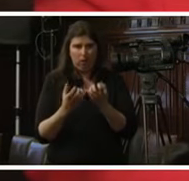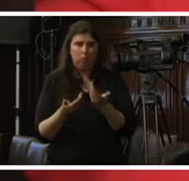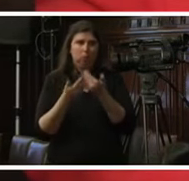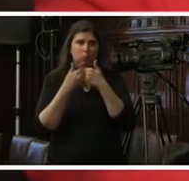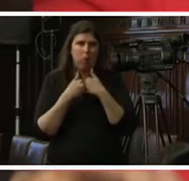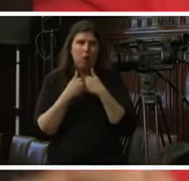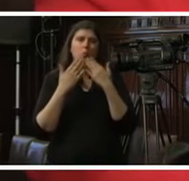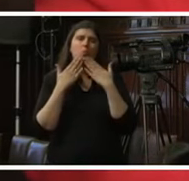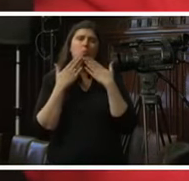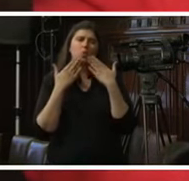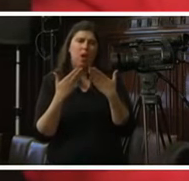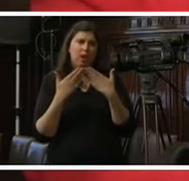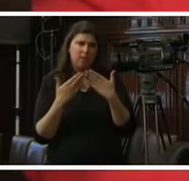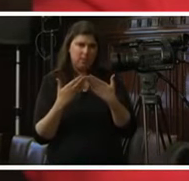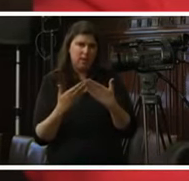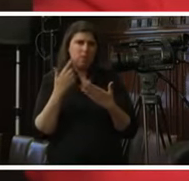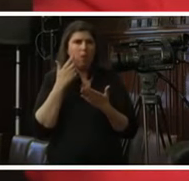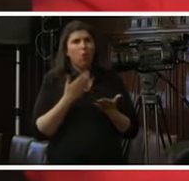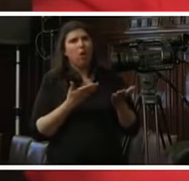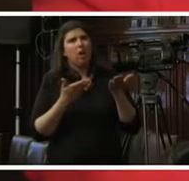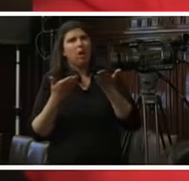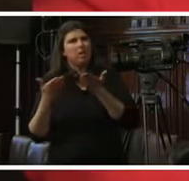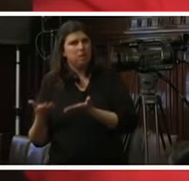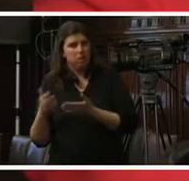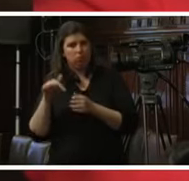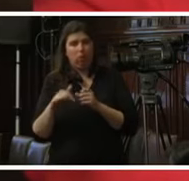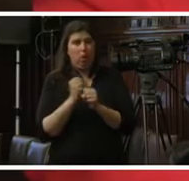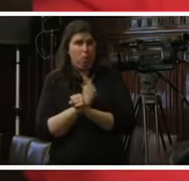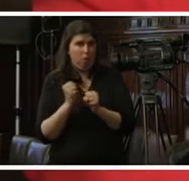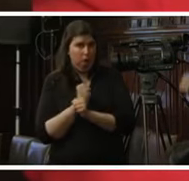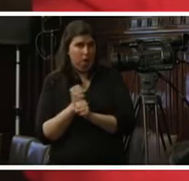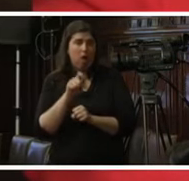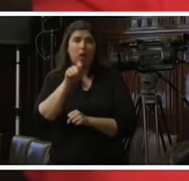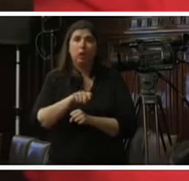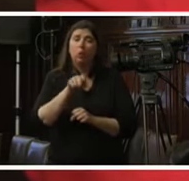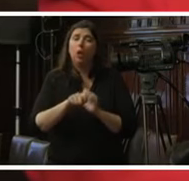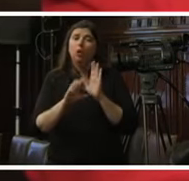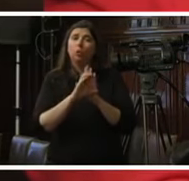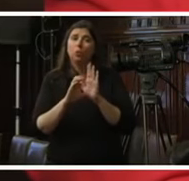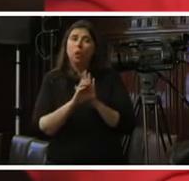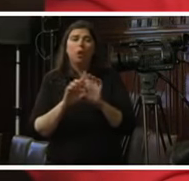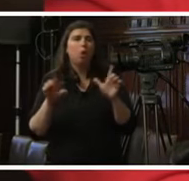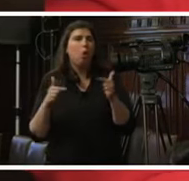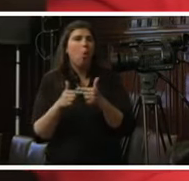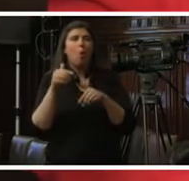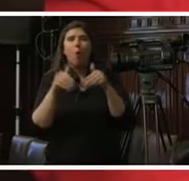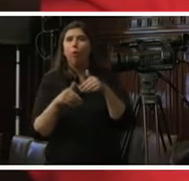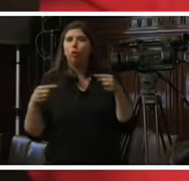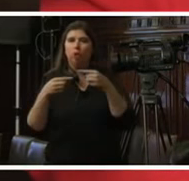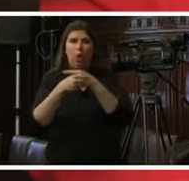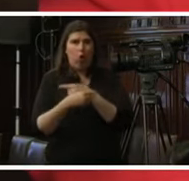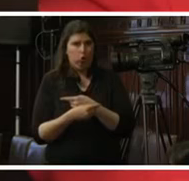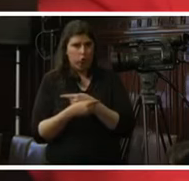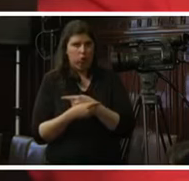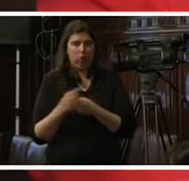recibido a esta presencia nuestra que fue aprobada en el tribunal constitucional sin ningún voto en contra del pleno esta es una presencia